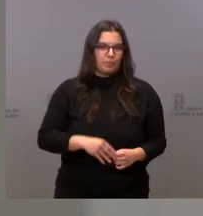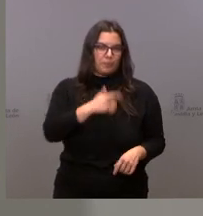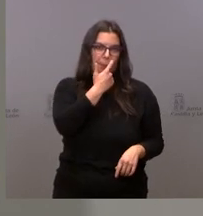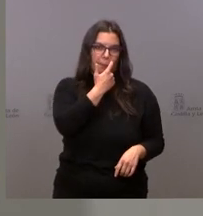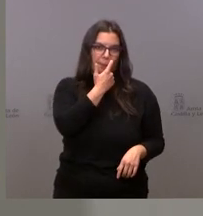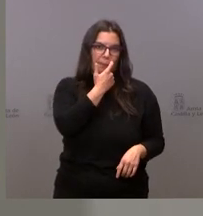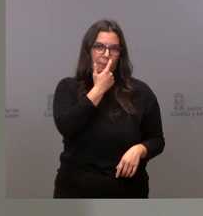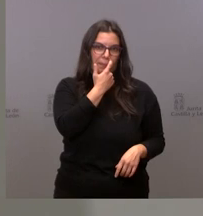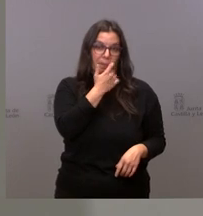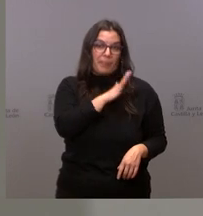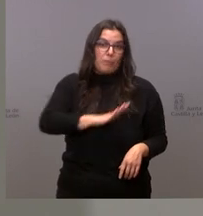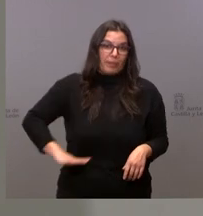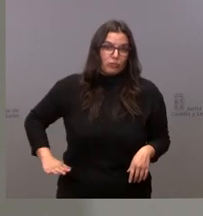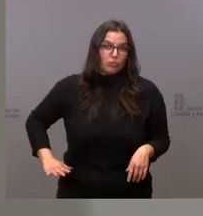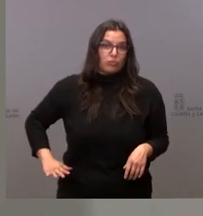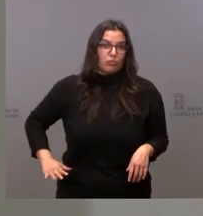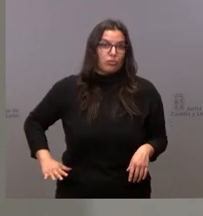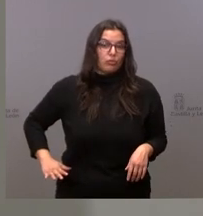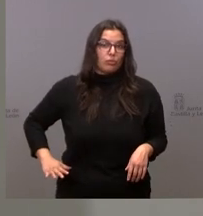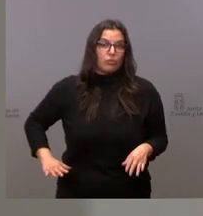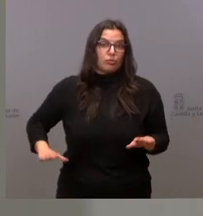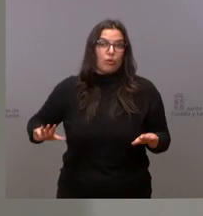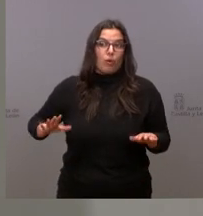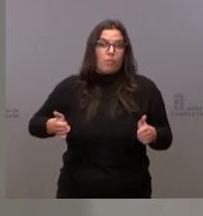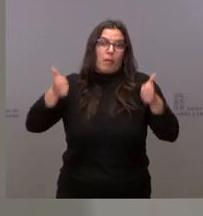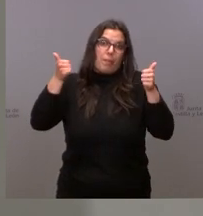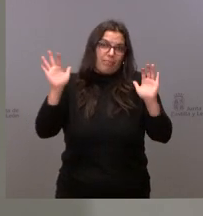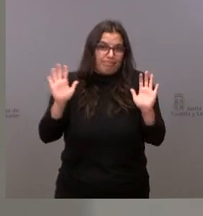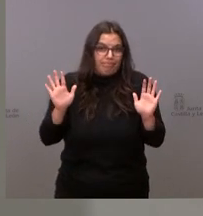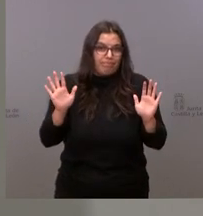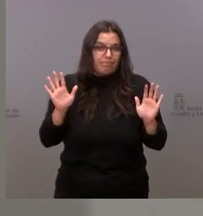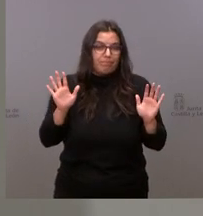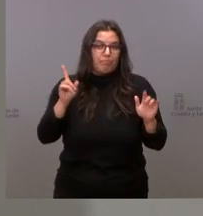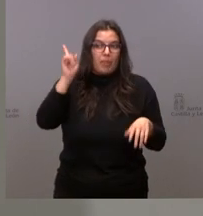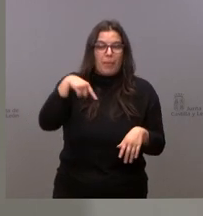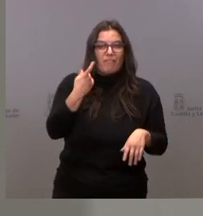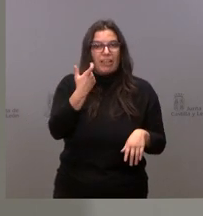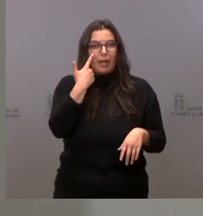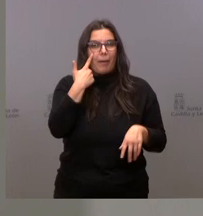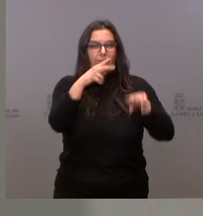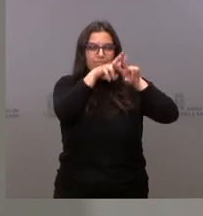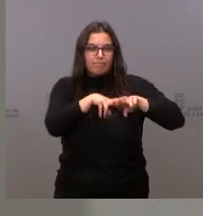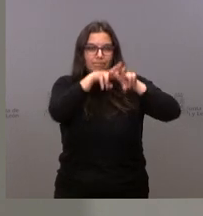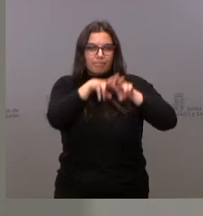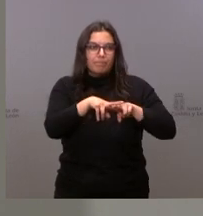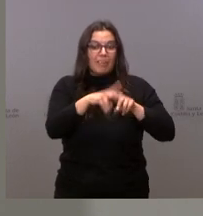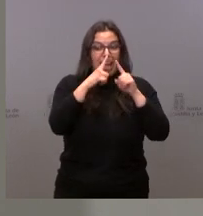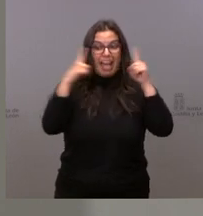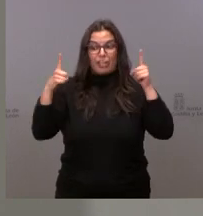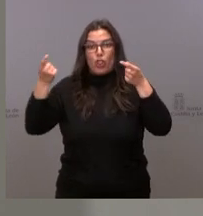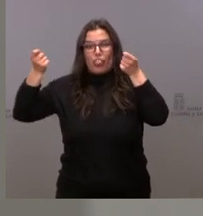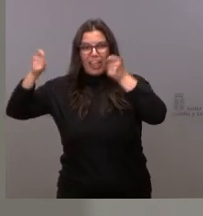Y, de momento, no queremos ir más allá. Tenemos que ver también el cierre a final de año